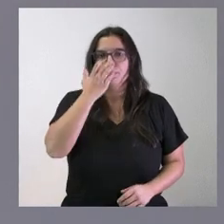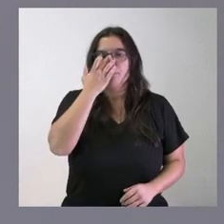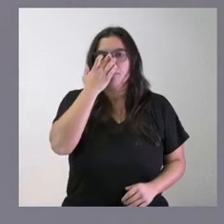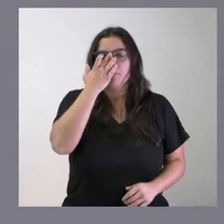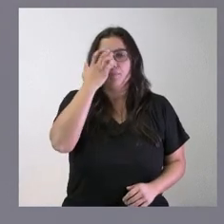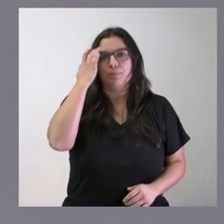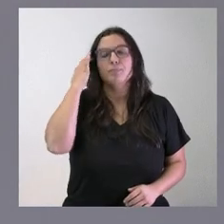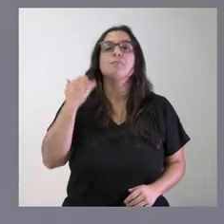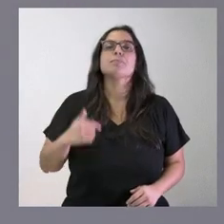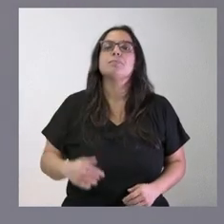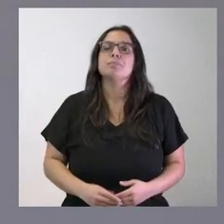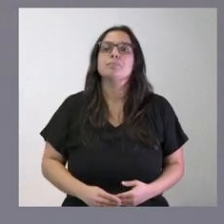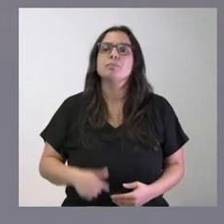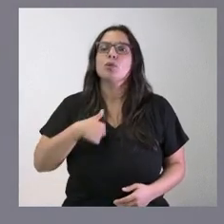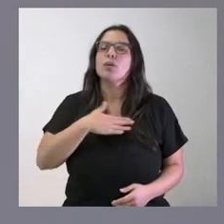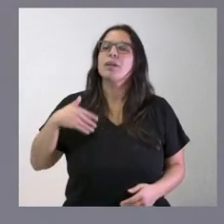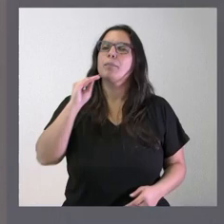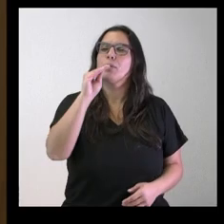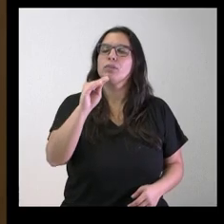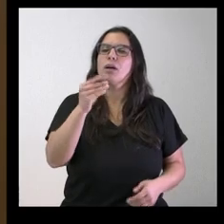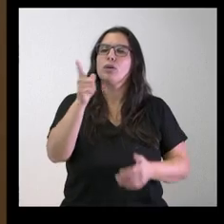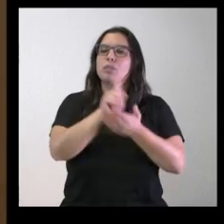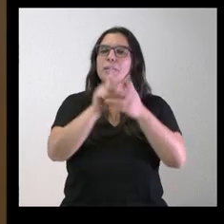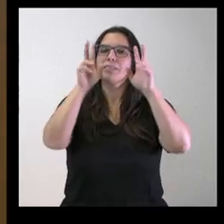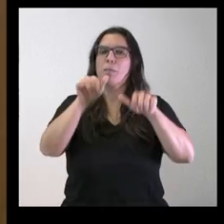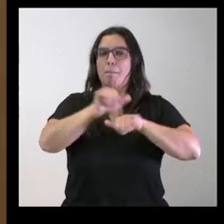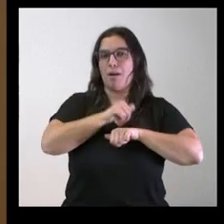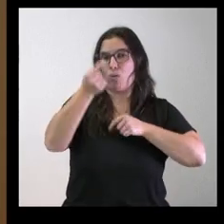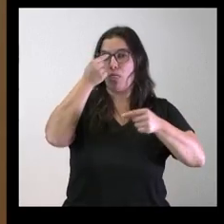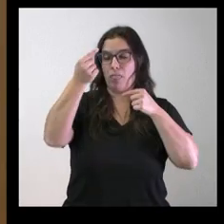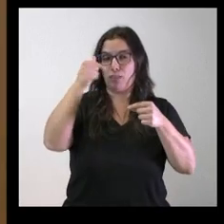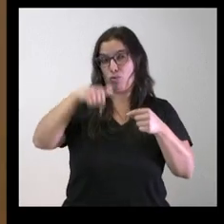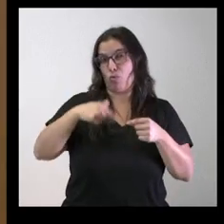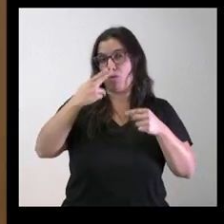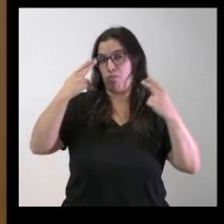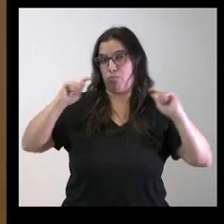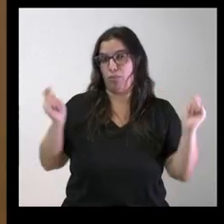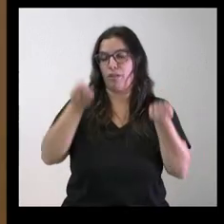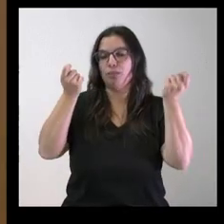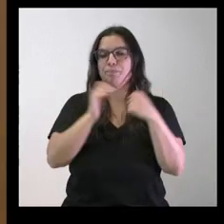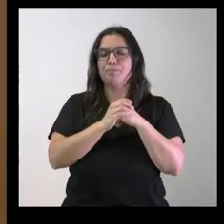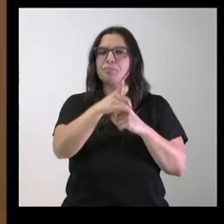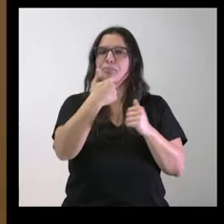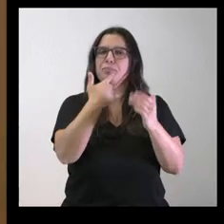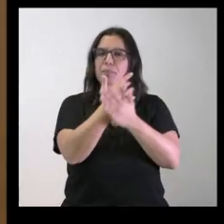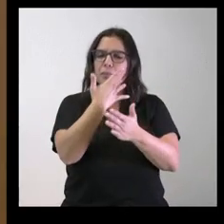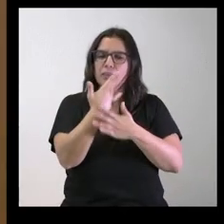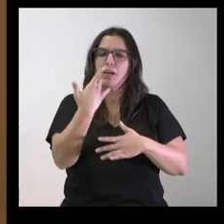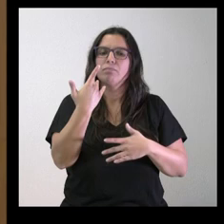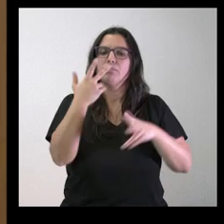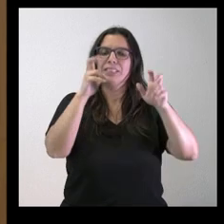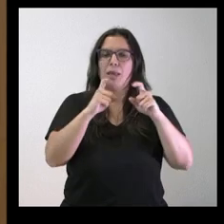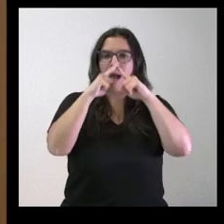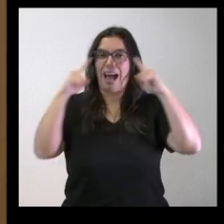Si yo le quería volver al tema del paro del dato del paro que se ha conocido hoy nos ha explicado que a nivel interanual